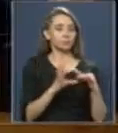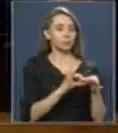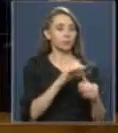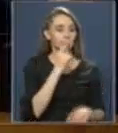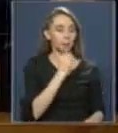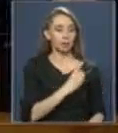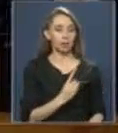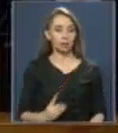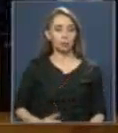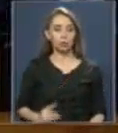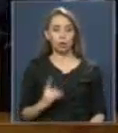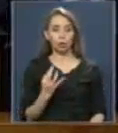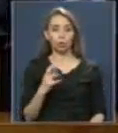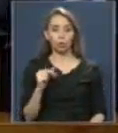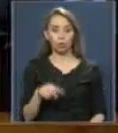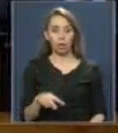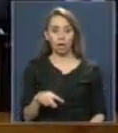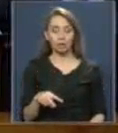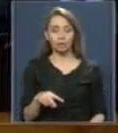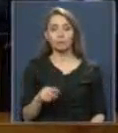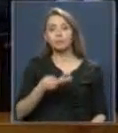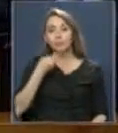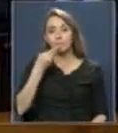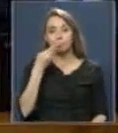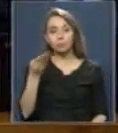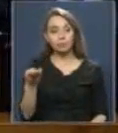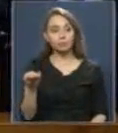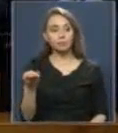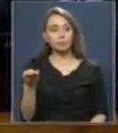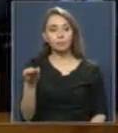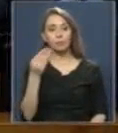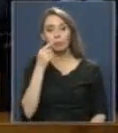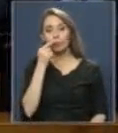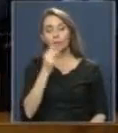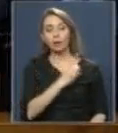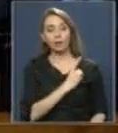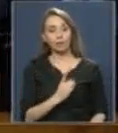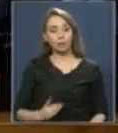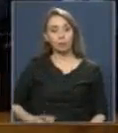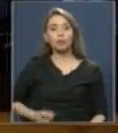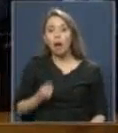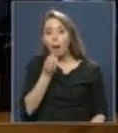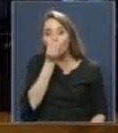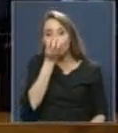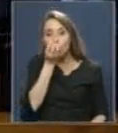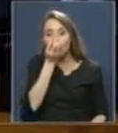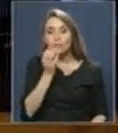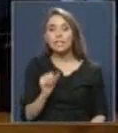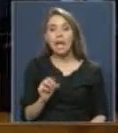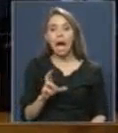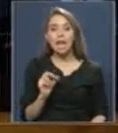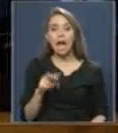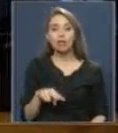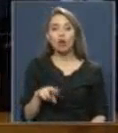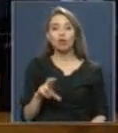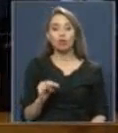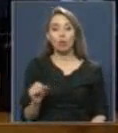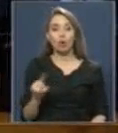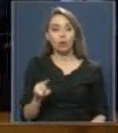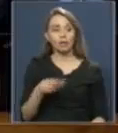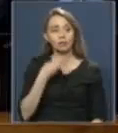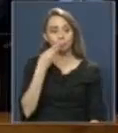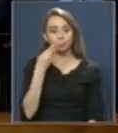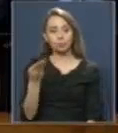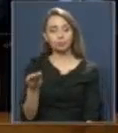...durán, corresponde ahora hacer uso de la palabra al honorable diputado Don Florcita Alarcón Rojas. Tiene usted la